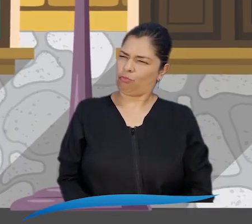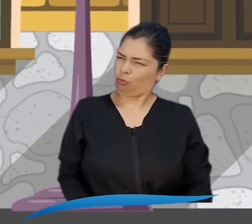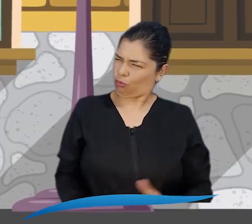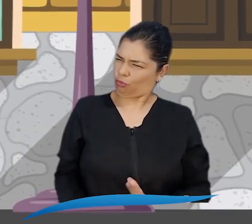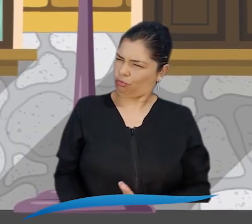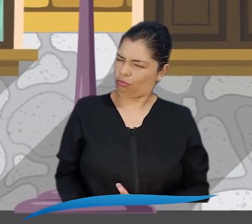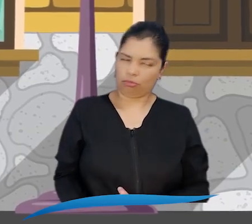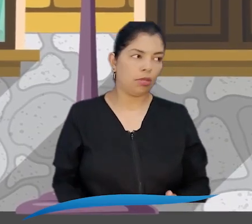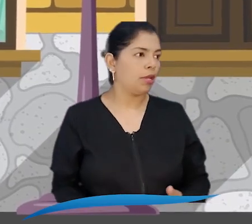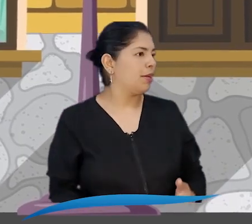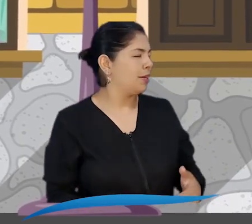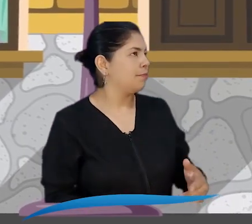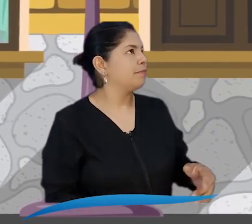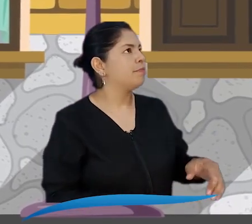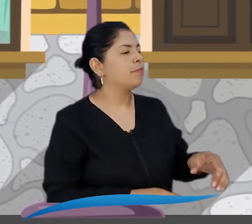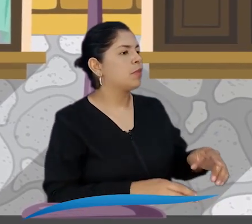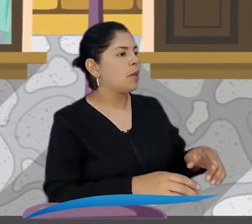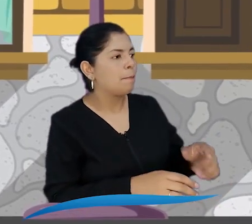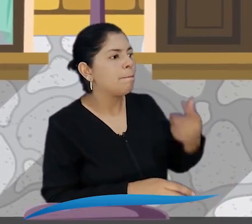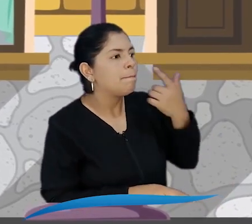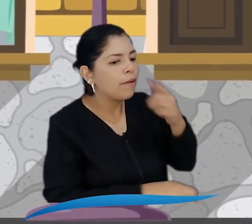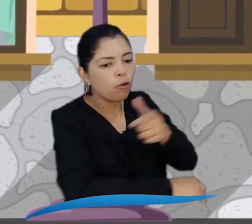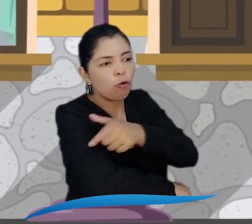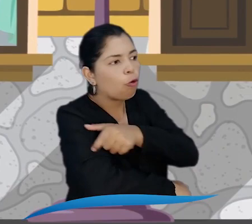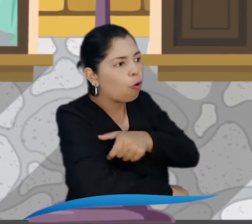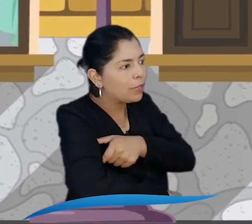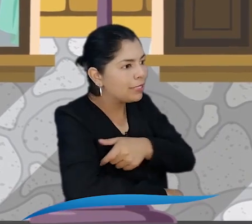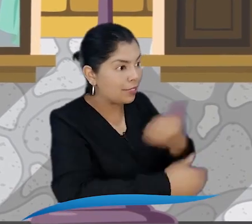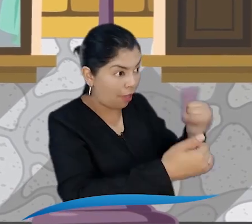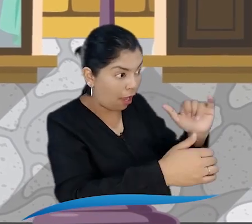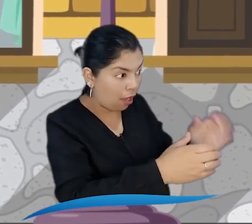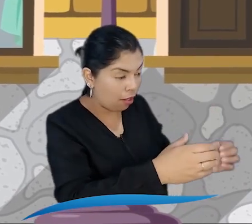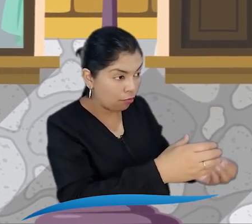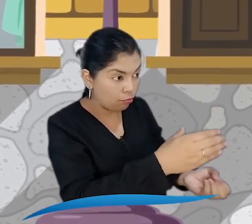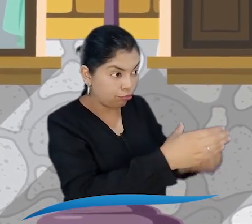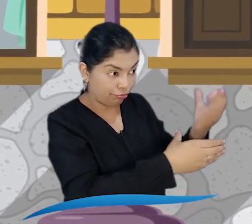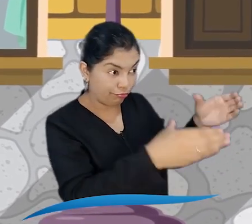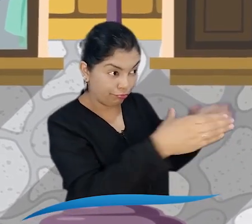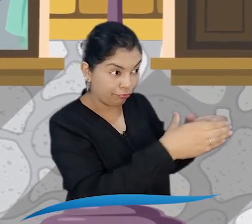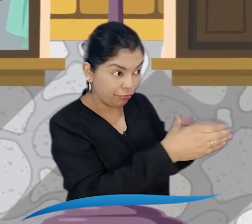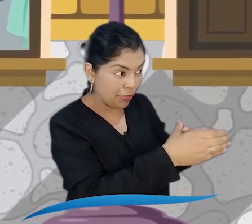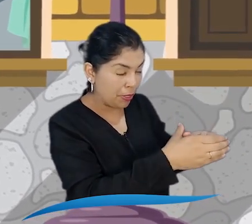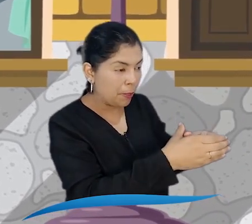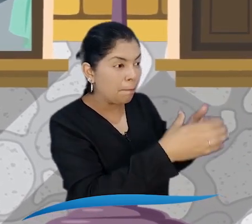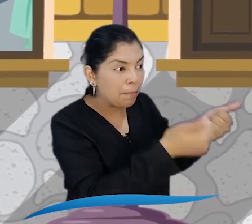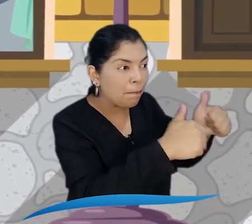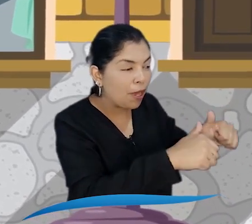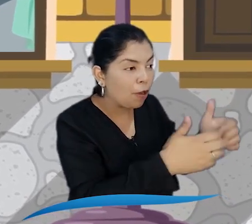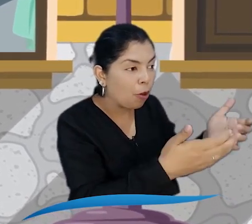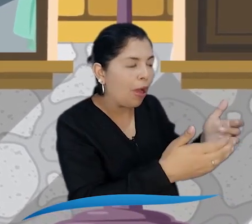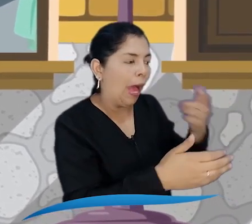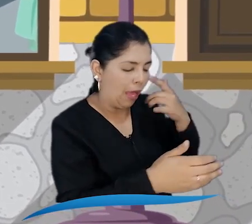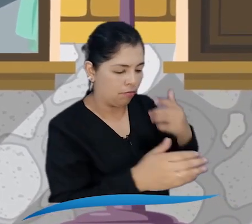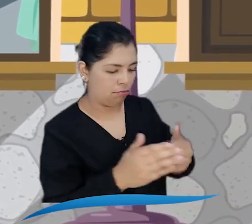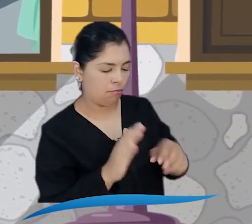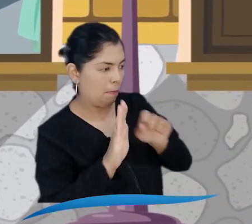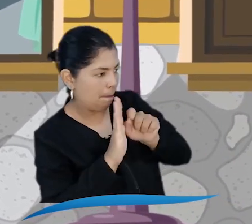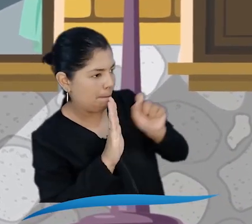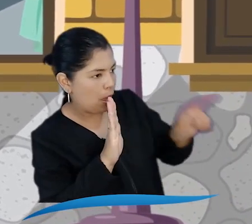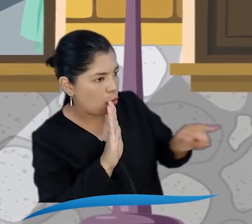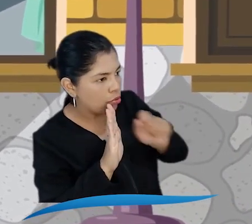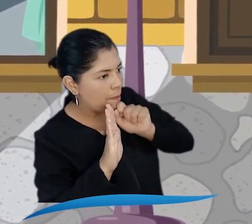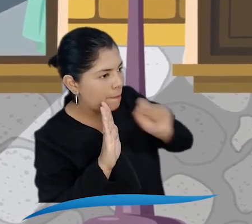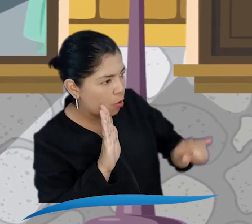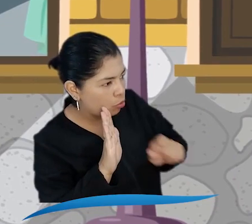Mejor dicho, debemos mirar primero si lo que hay sirve. Entonces debemos diagnosticar en qué situación real se encuentra el